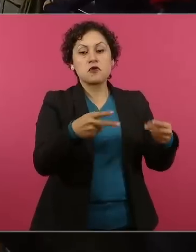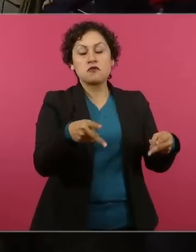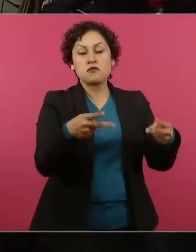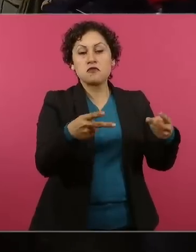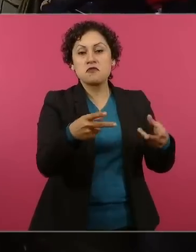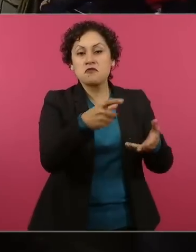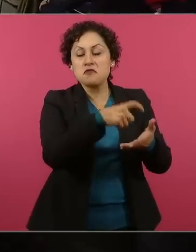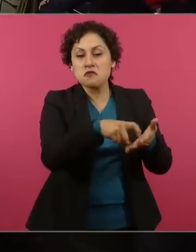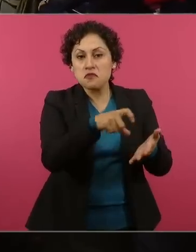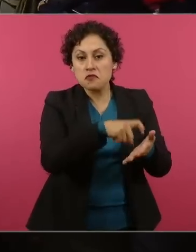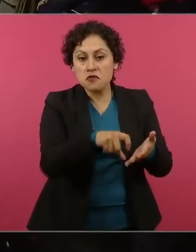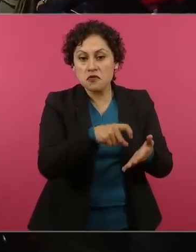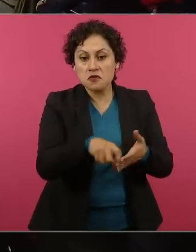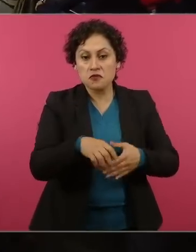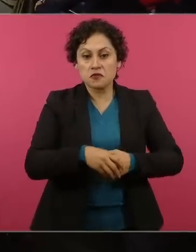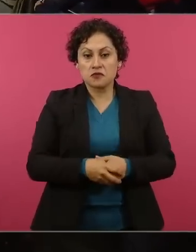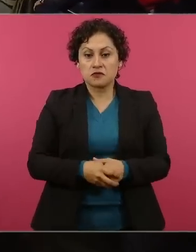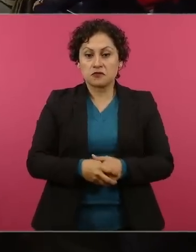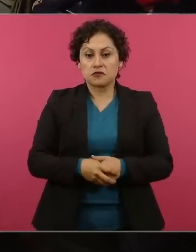no oigo